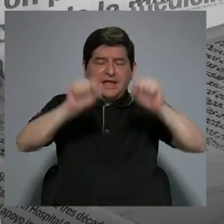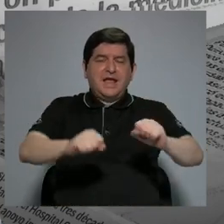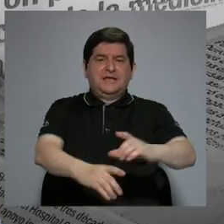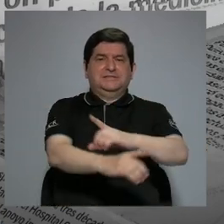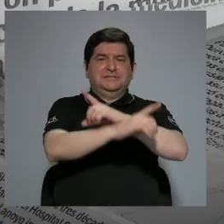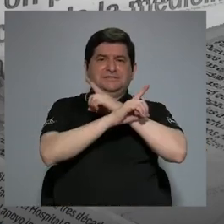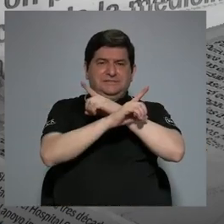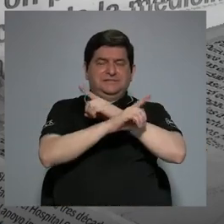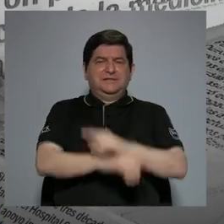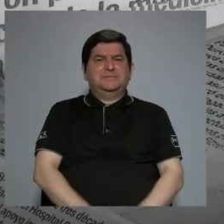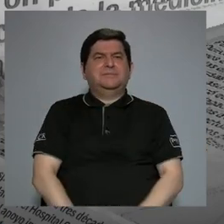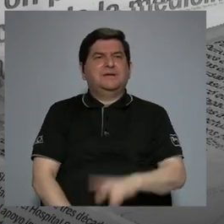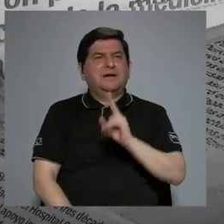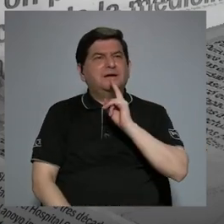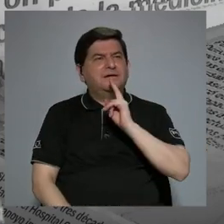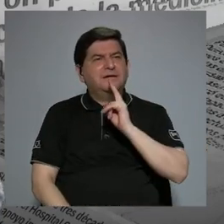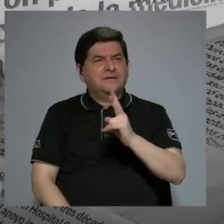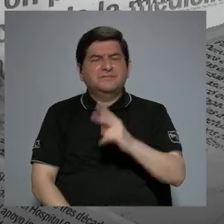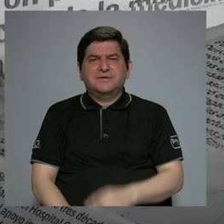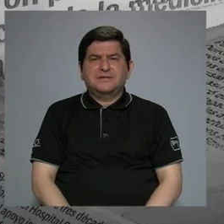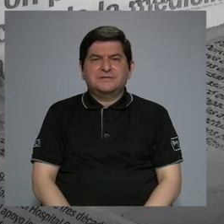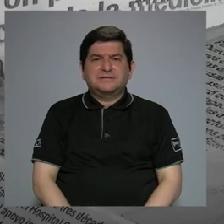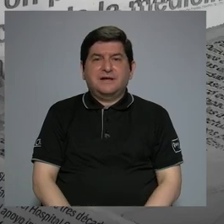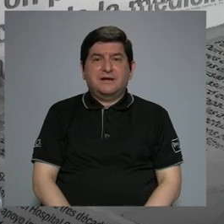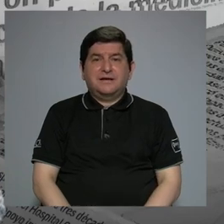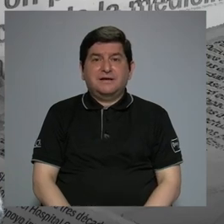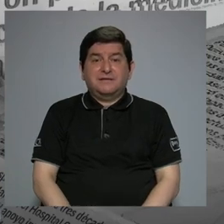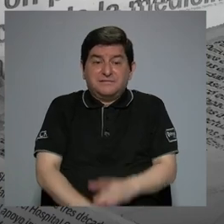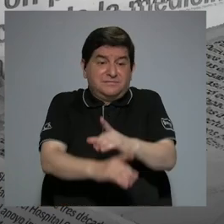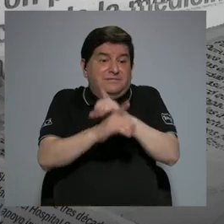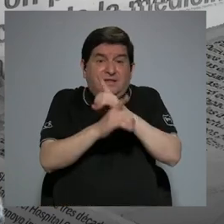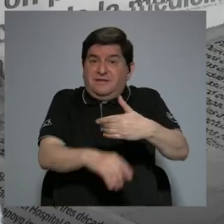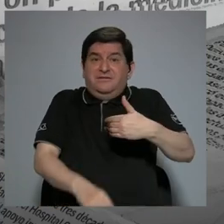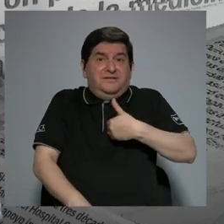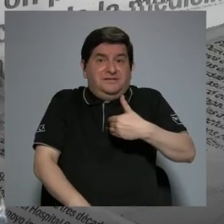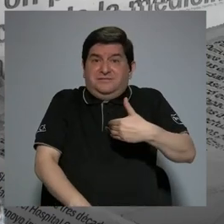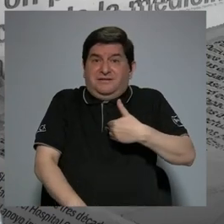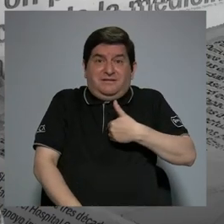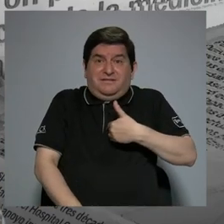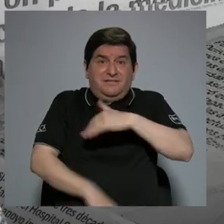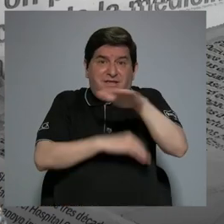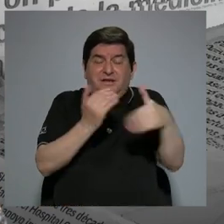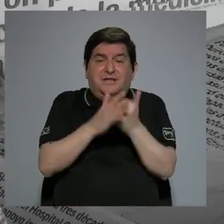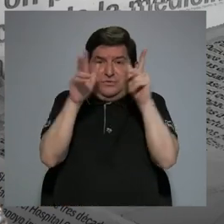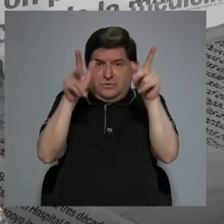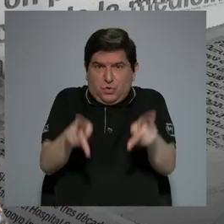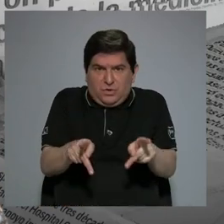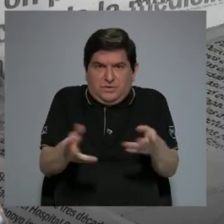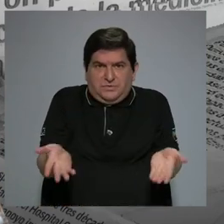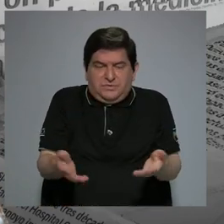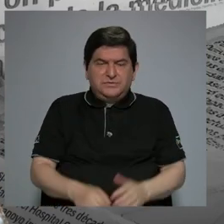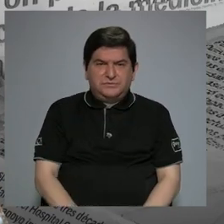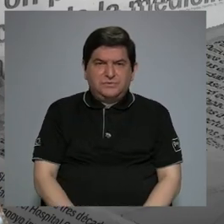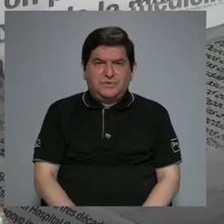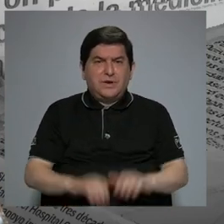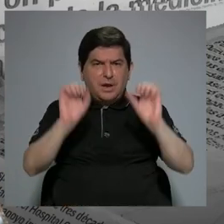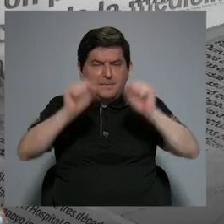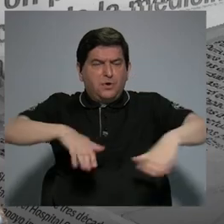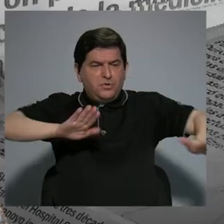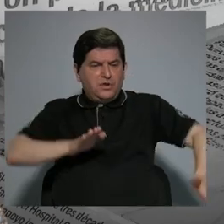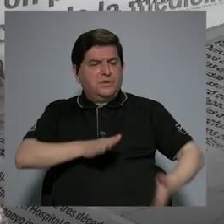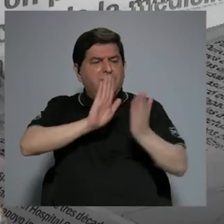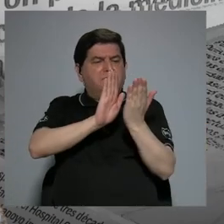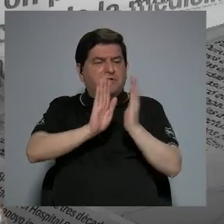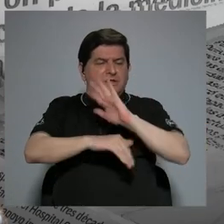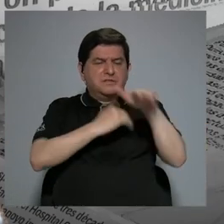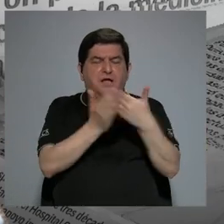en realidad es la defensa que tiene todo ser humano para hacerle frente